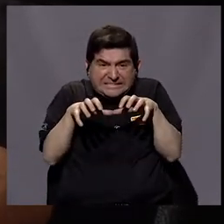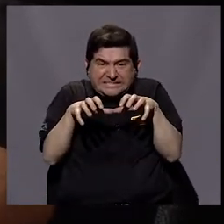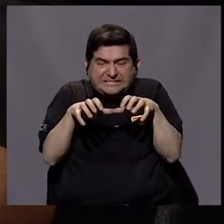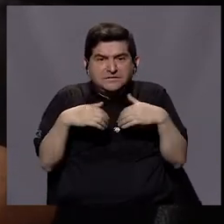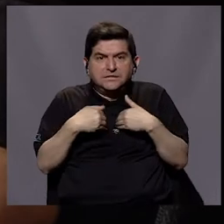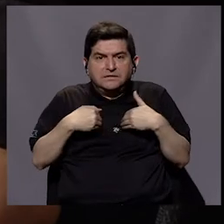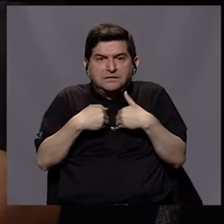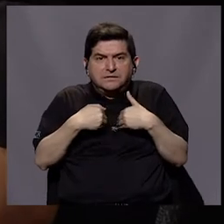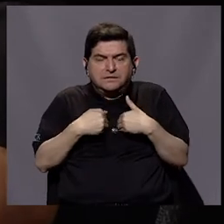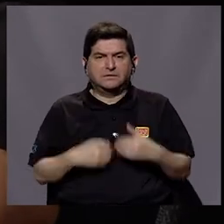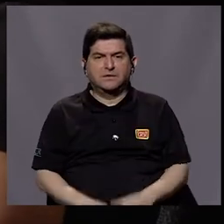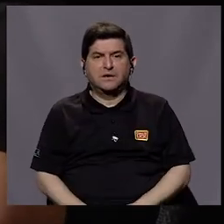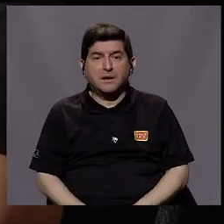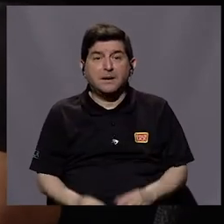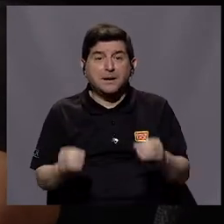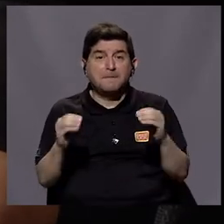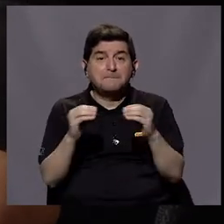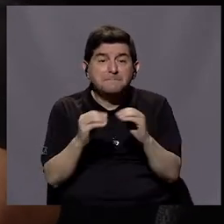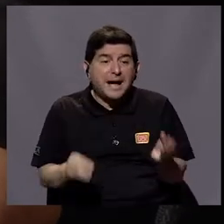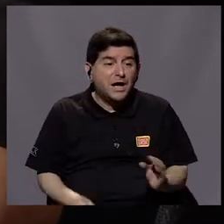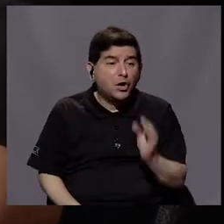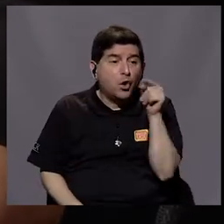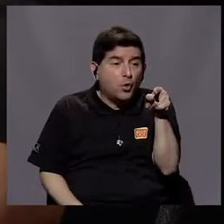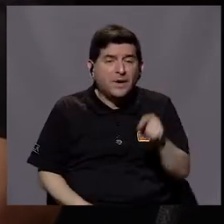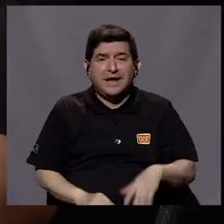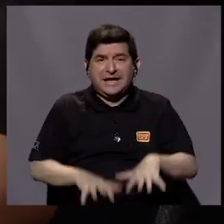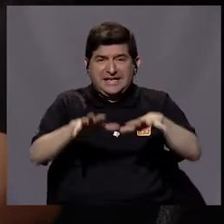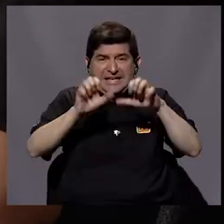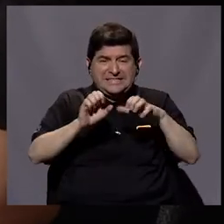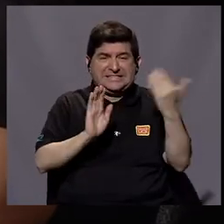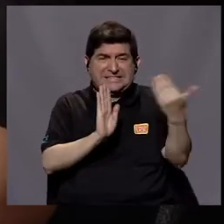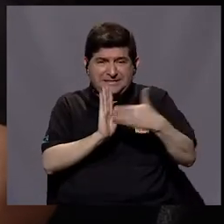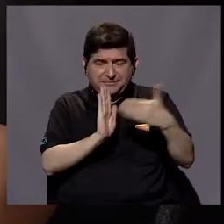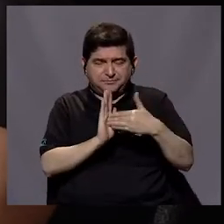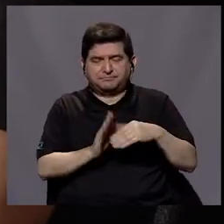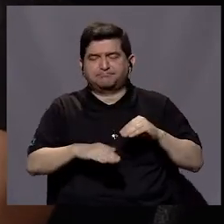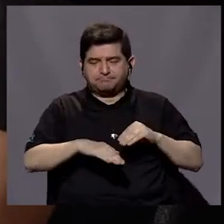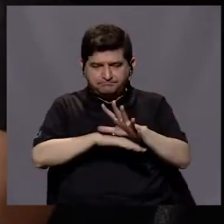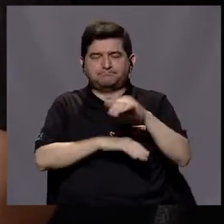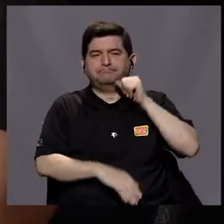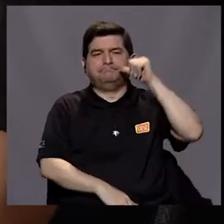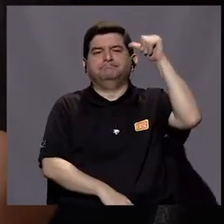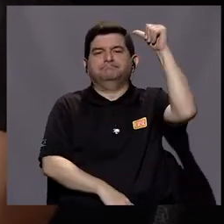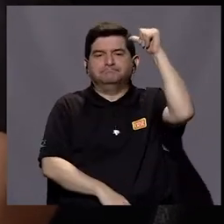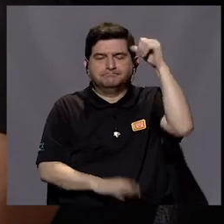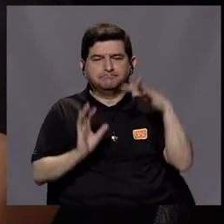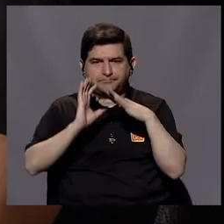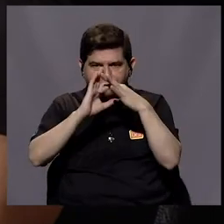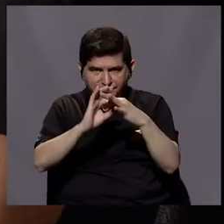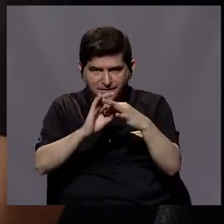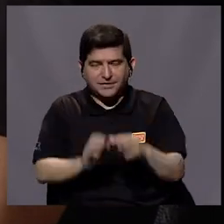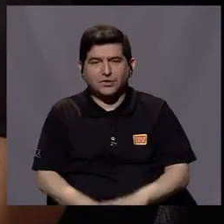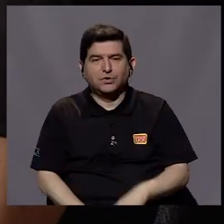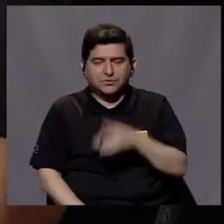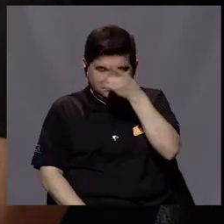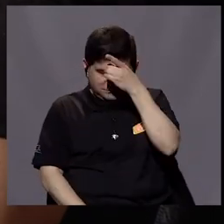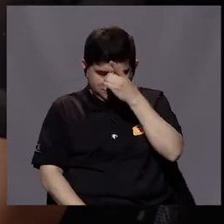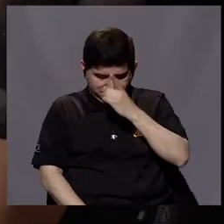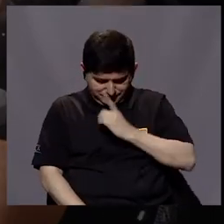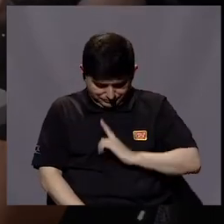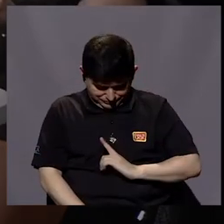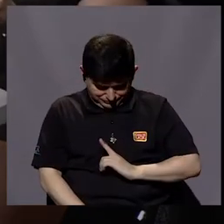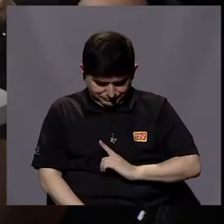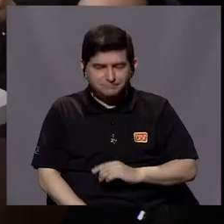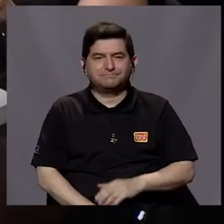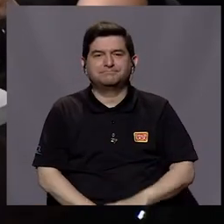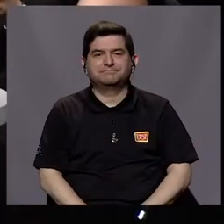a esos animales y entre más jóvenes nos sometamos a estrés va a tener consecuencias en la edad adulta que están relacionadas con la depresión.